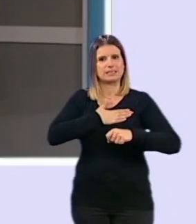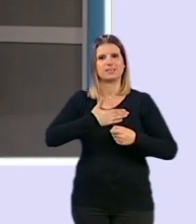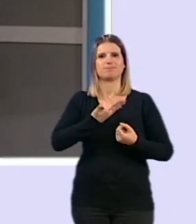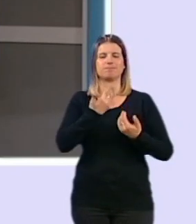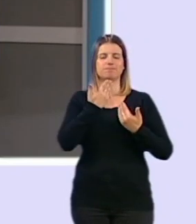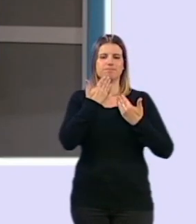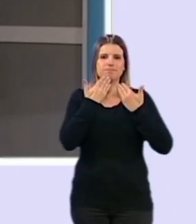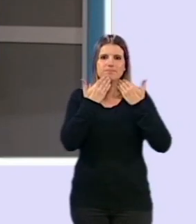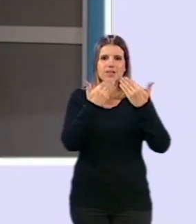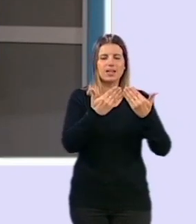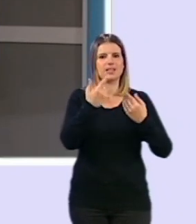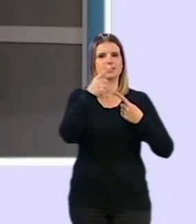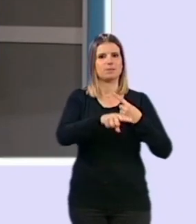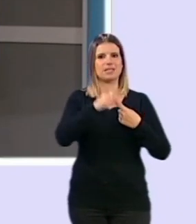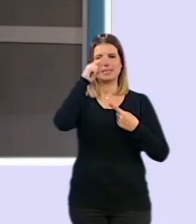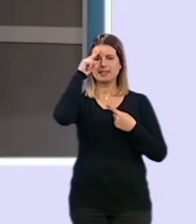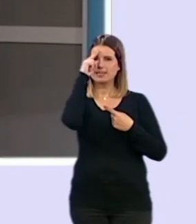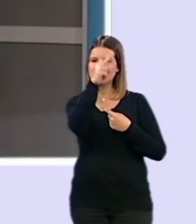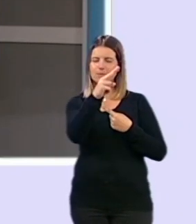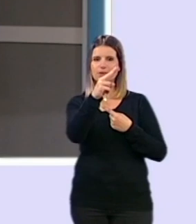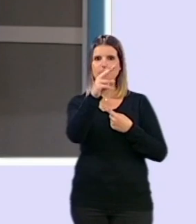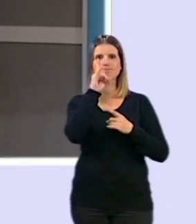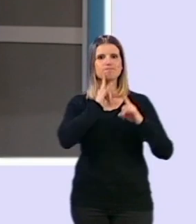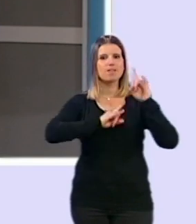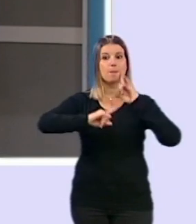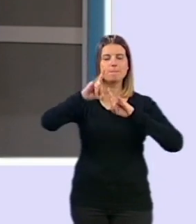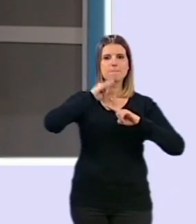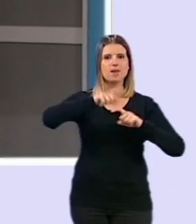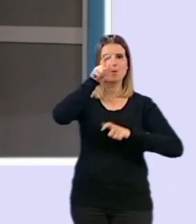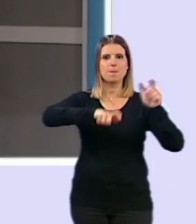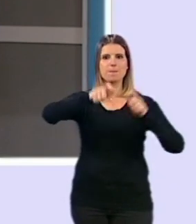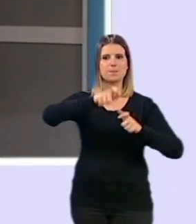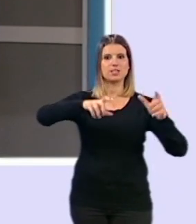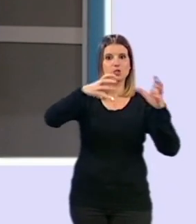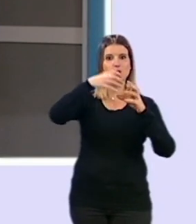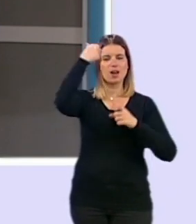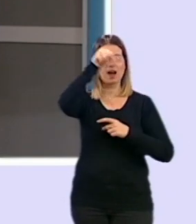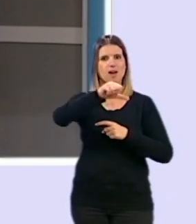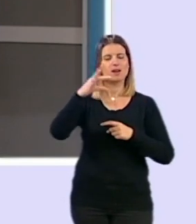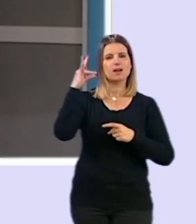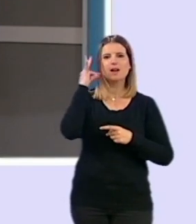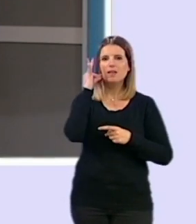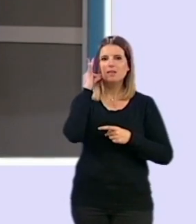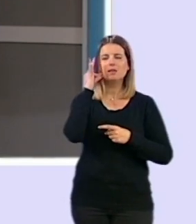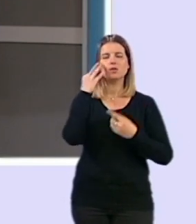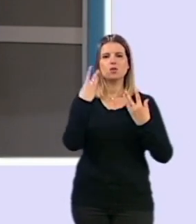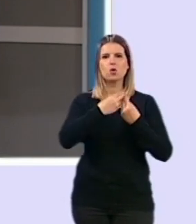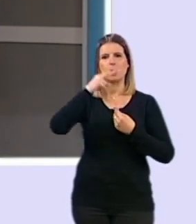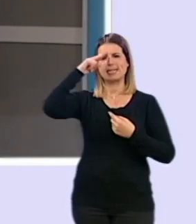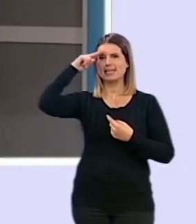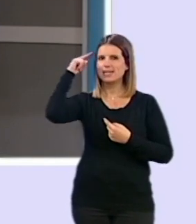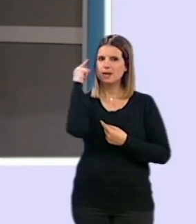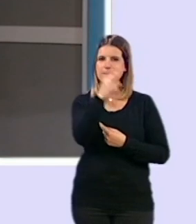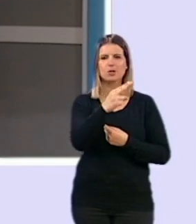enormemente y mi máximo respeto y admiración para todos los granadinos que de esa manera tan respetuosa